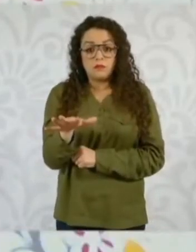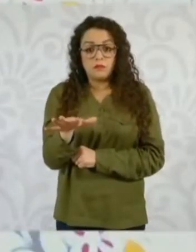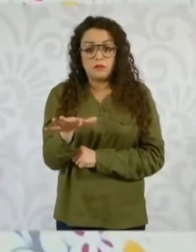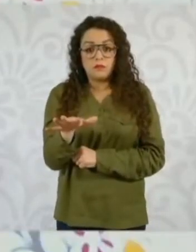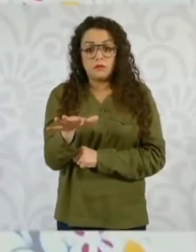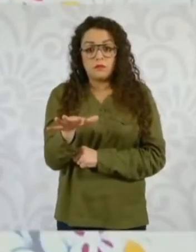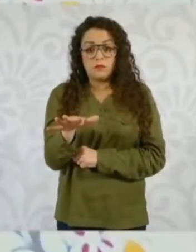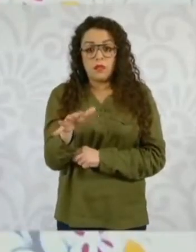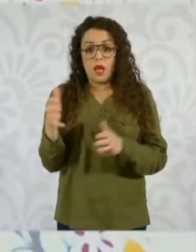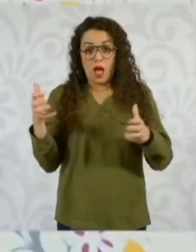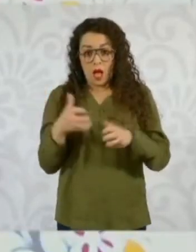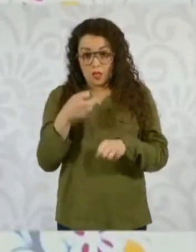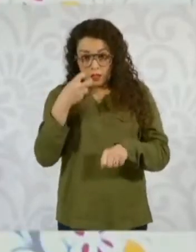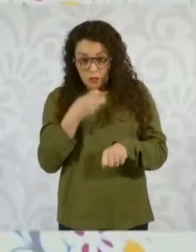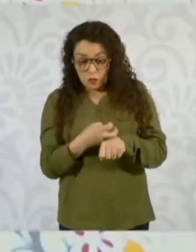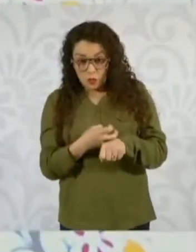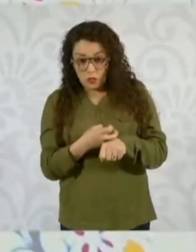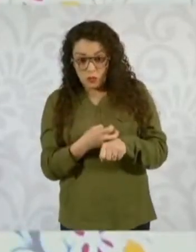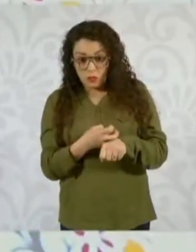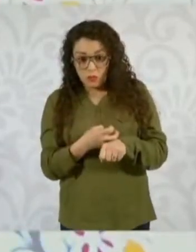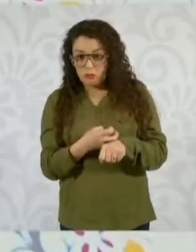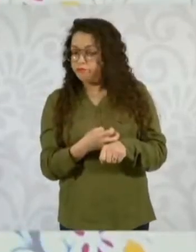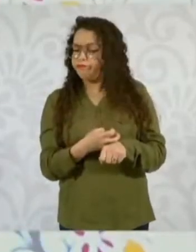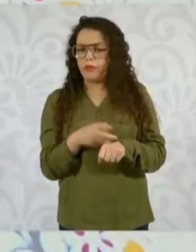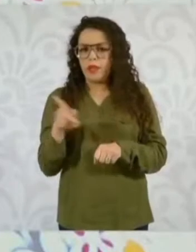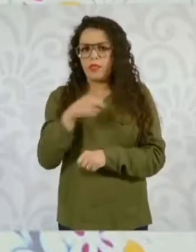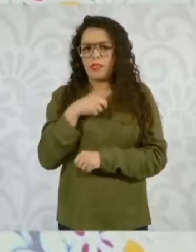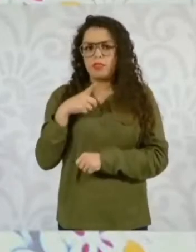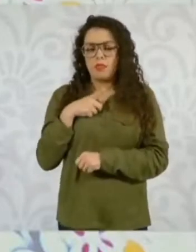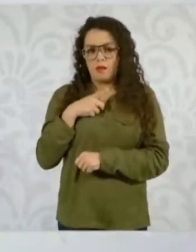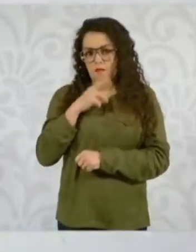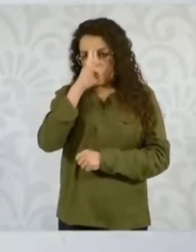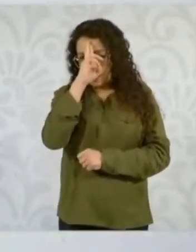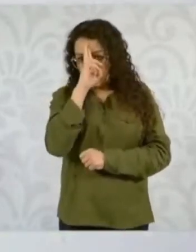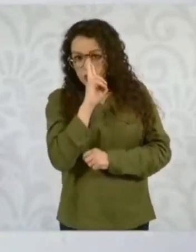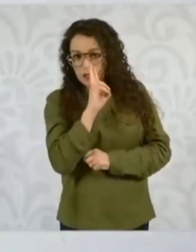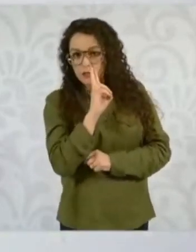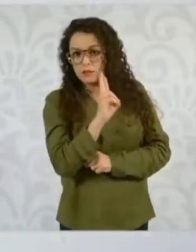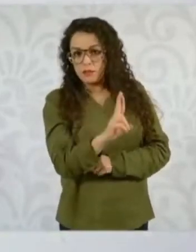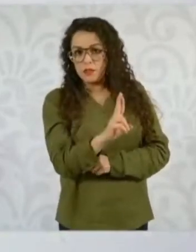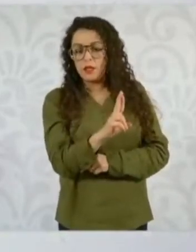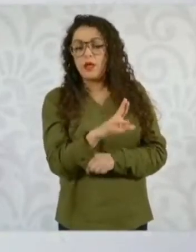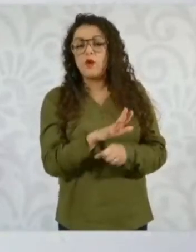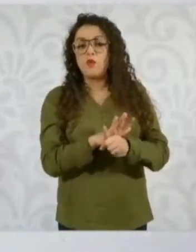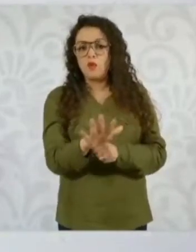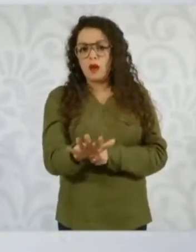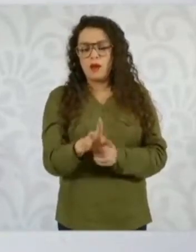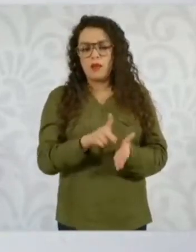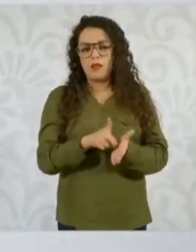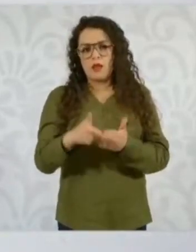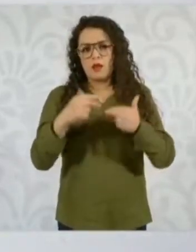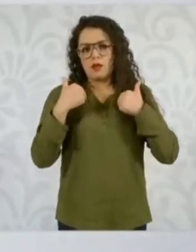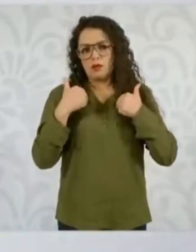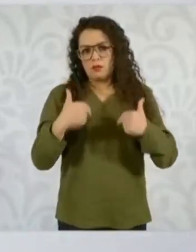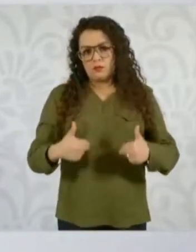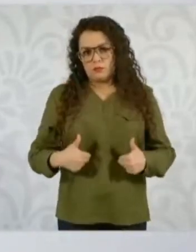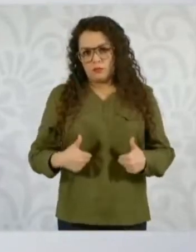que tiene que cumplir con el respeto a los derechos humanos. Entonces, no hay militarización. Gracias.